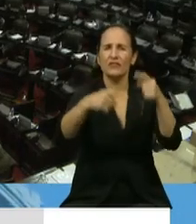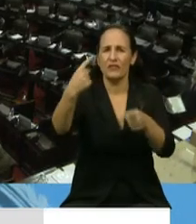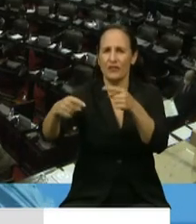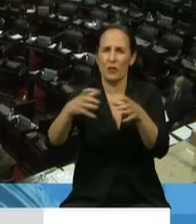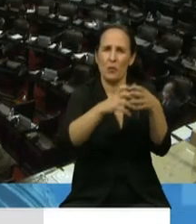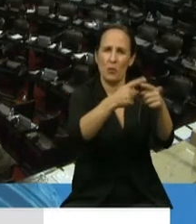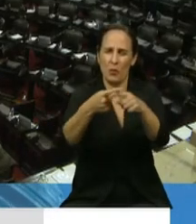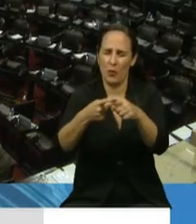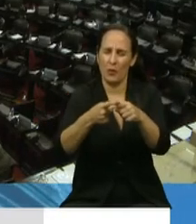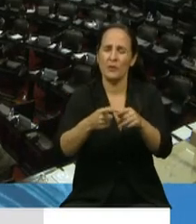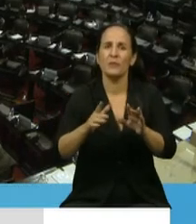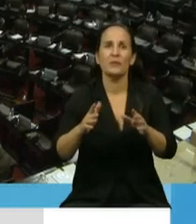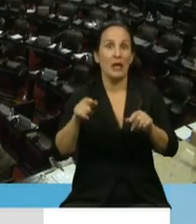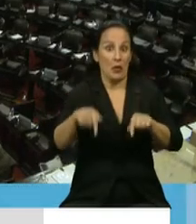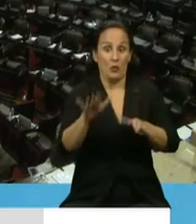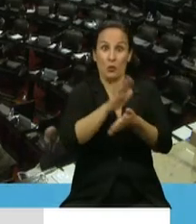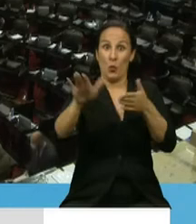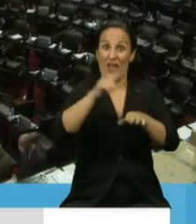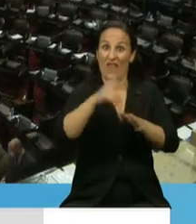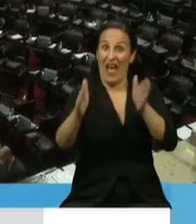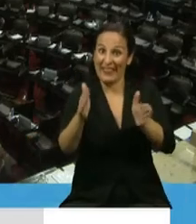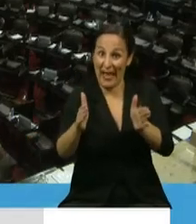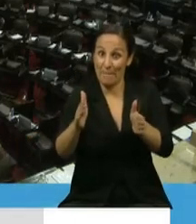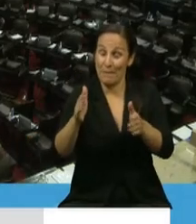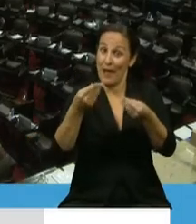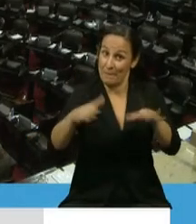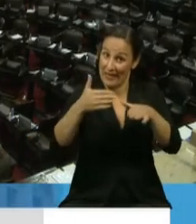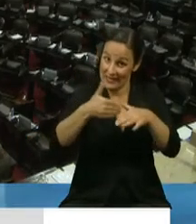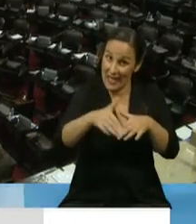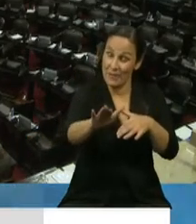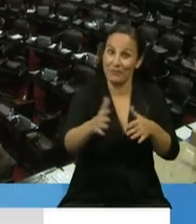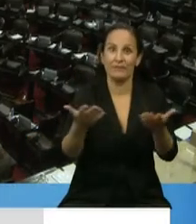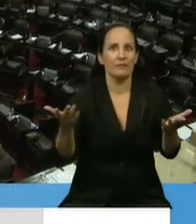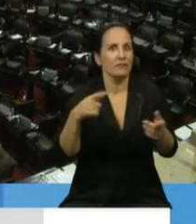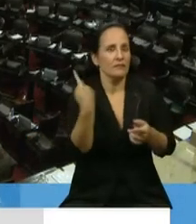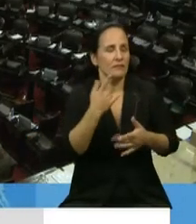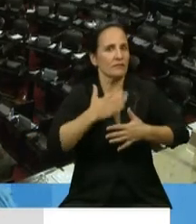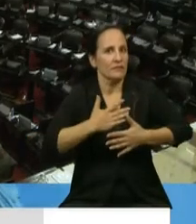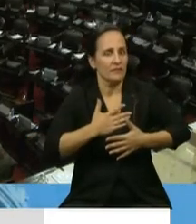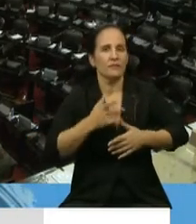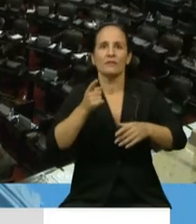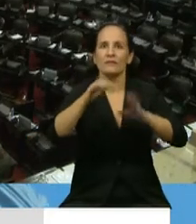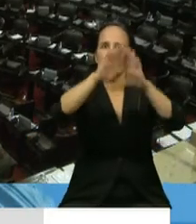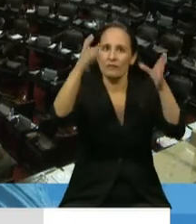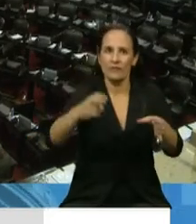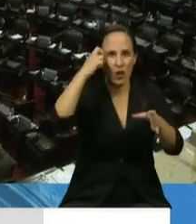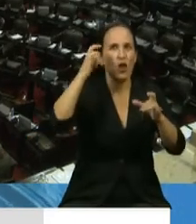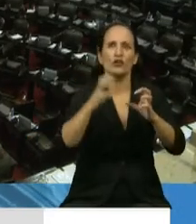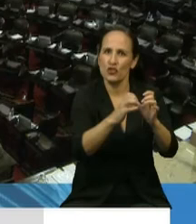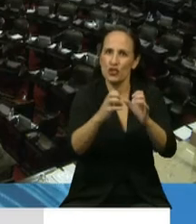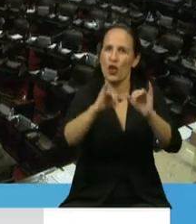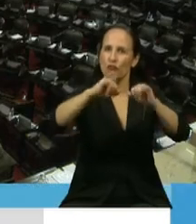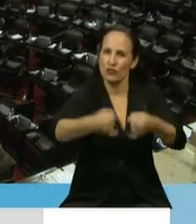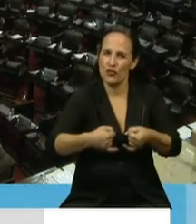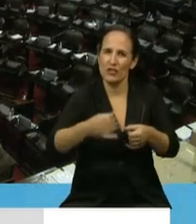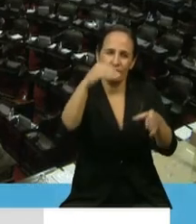inaugurando esta nueva etapa y también debemos celebrar la posibilidad de que el Congreso funcione y que el Congreso llegue a acuerdos,